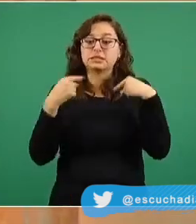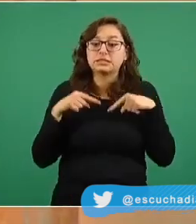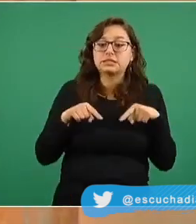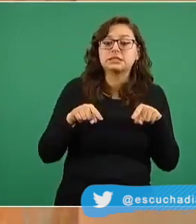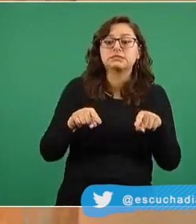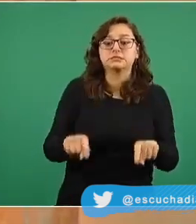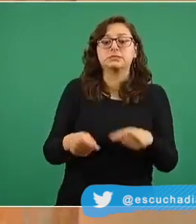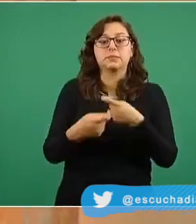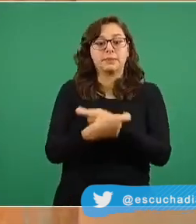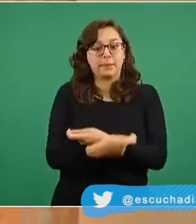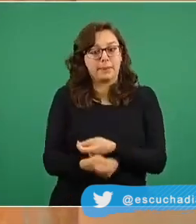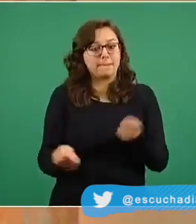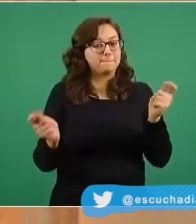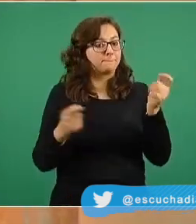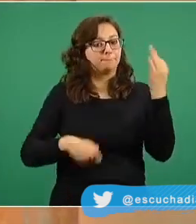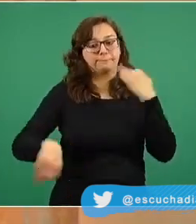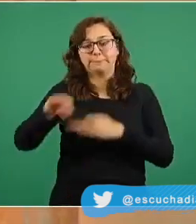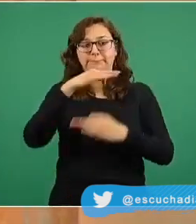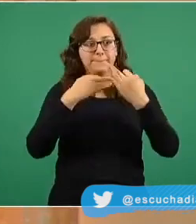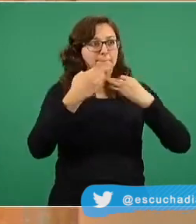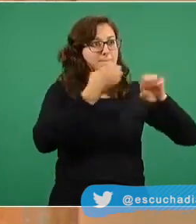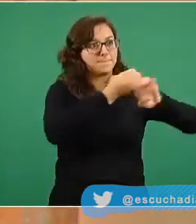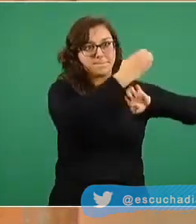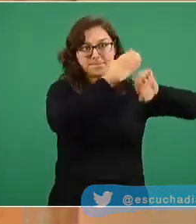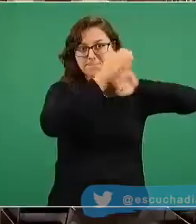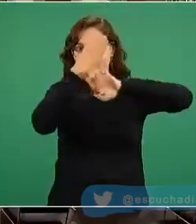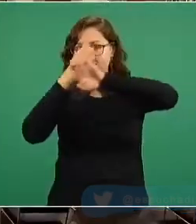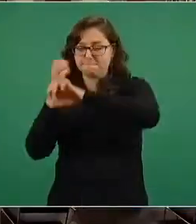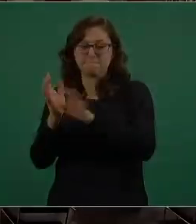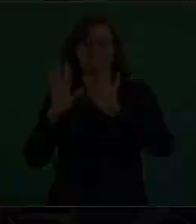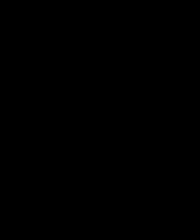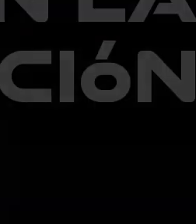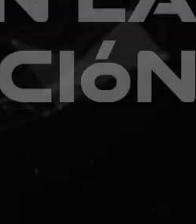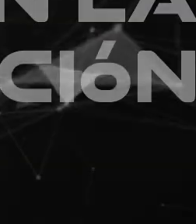a todas las 32 entidades federativas